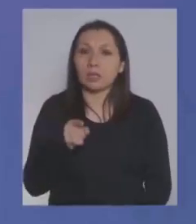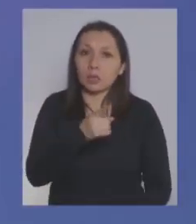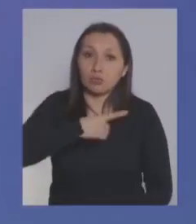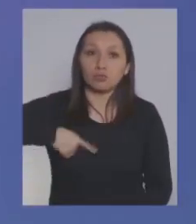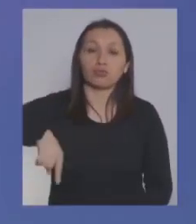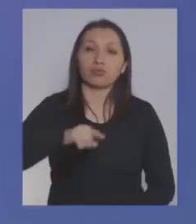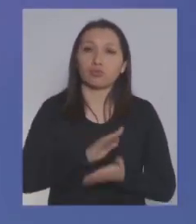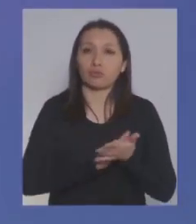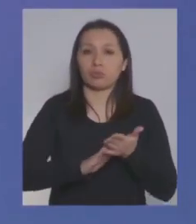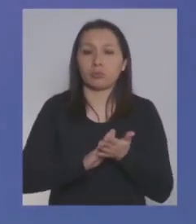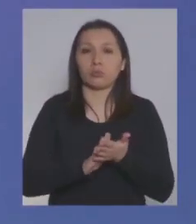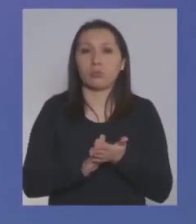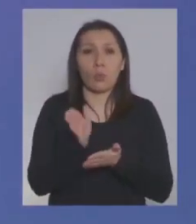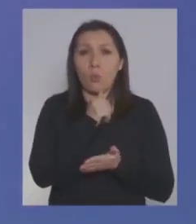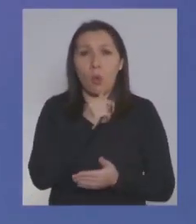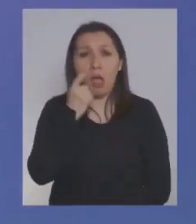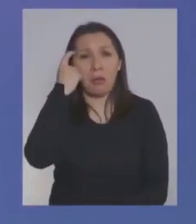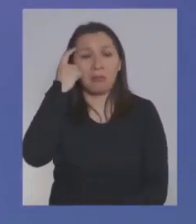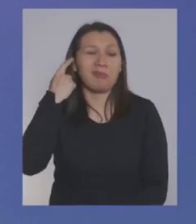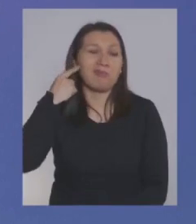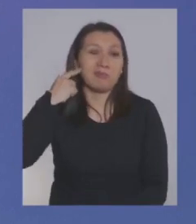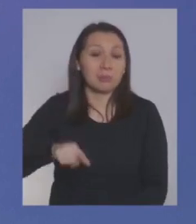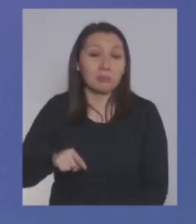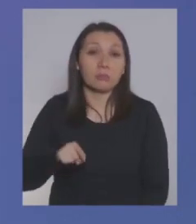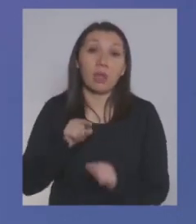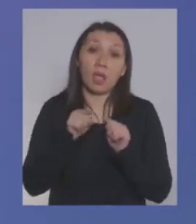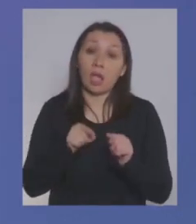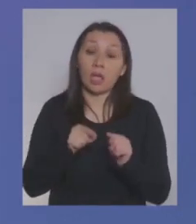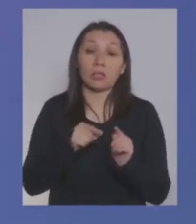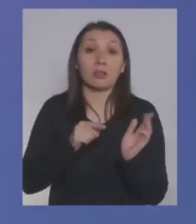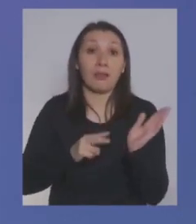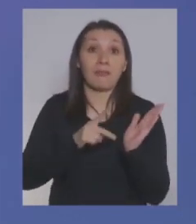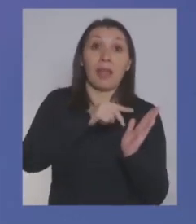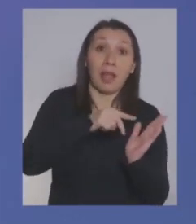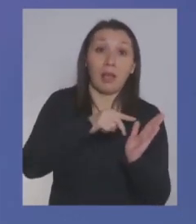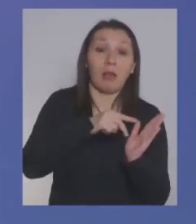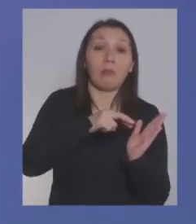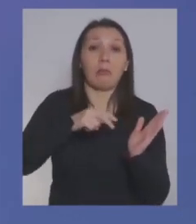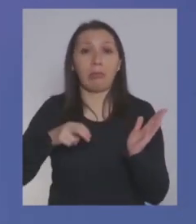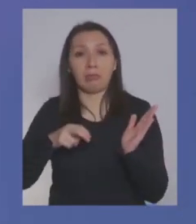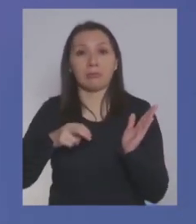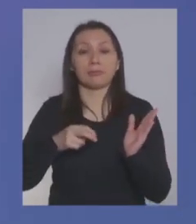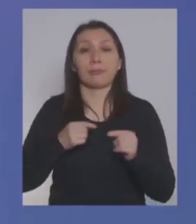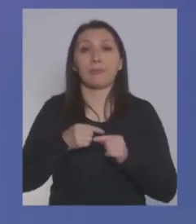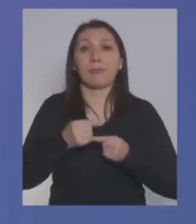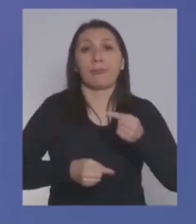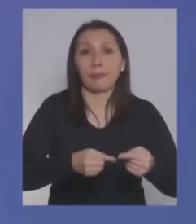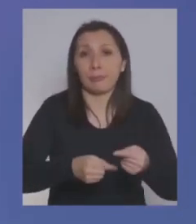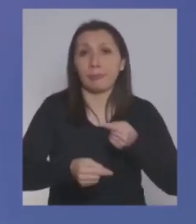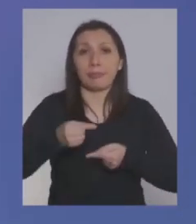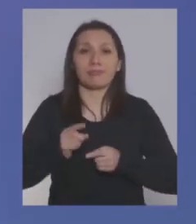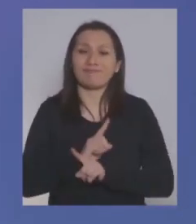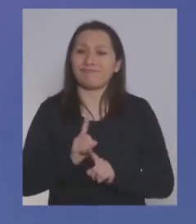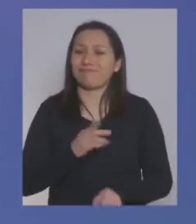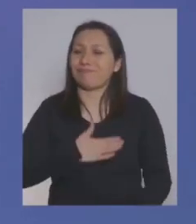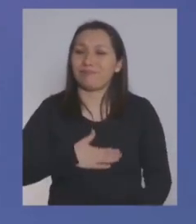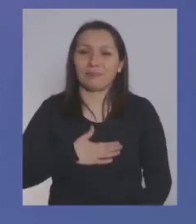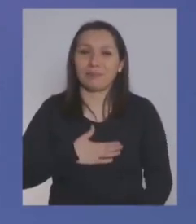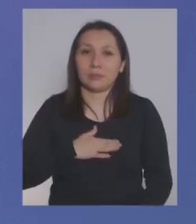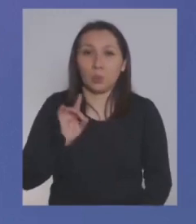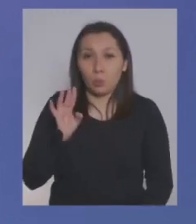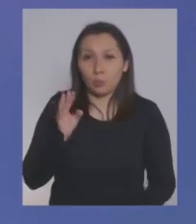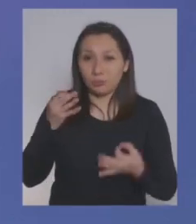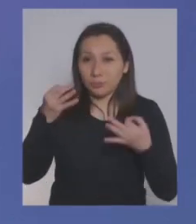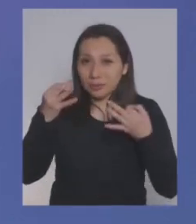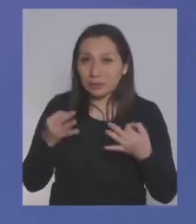nosotros no somos conscientes de aquello, vamos a avanzar un paso y podemos retroceder uno o dos, y eso no es lo que queremos. La única manera